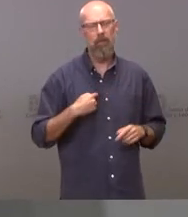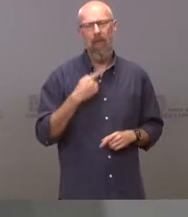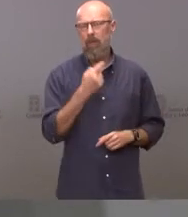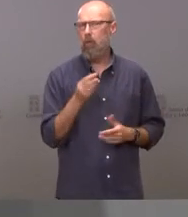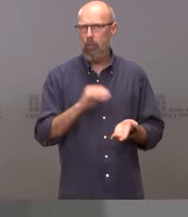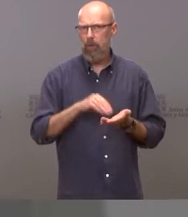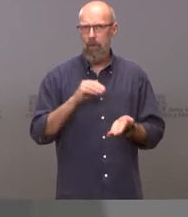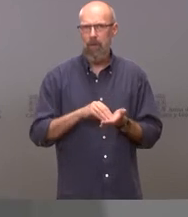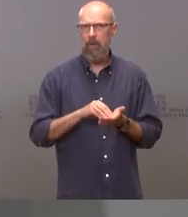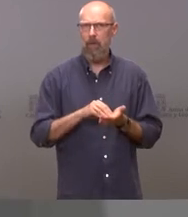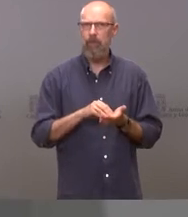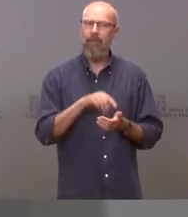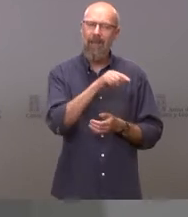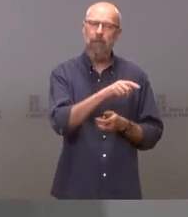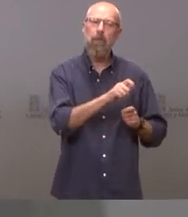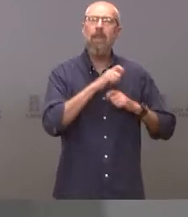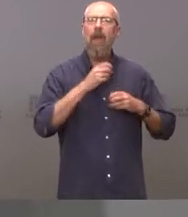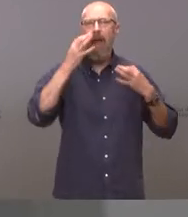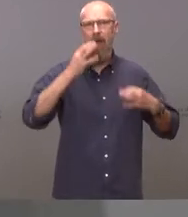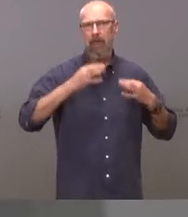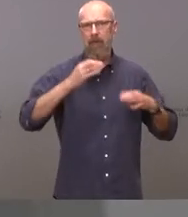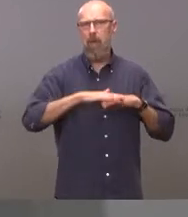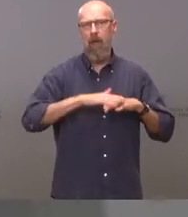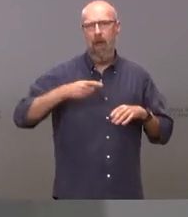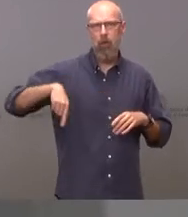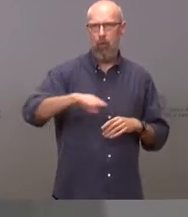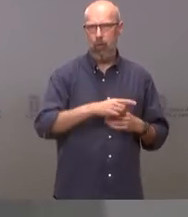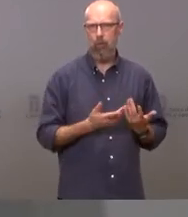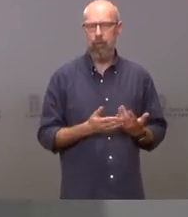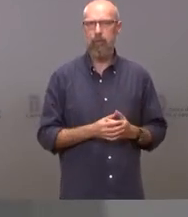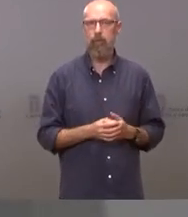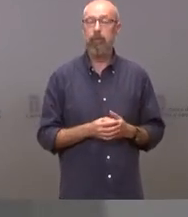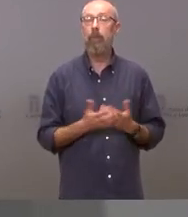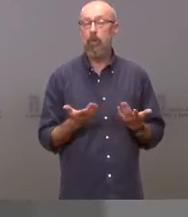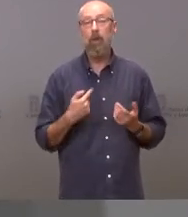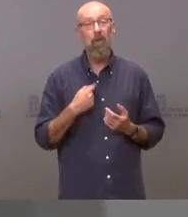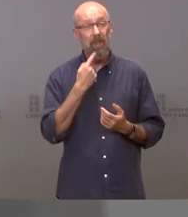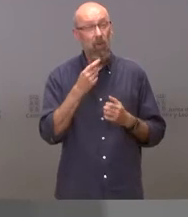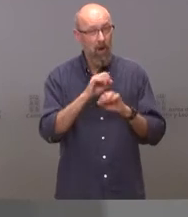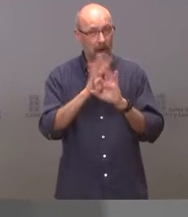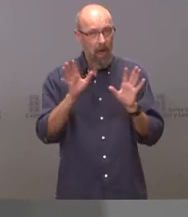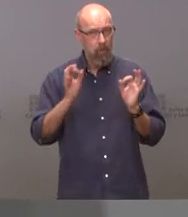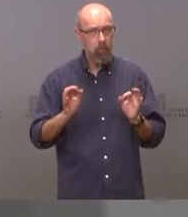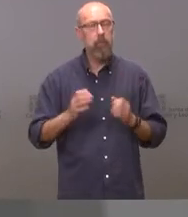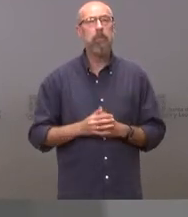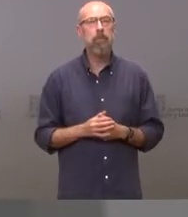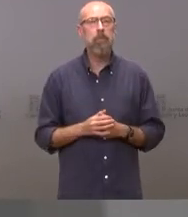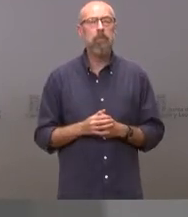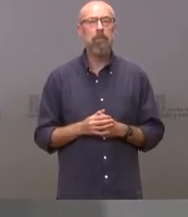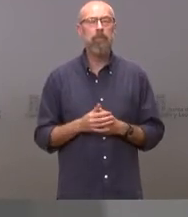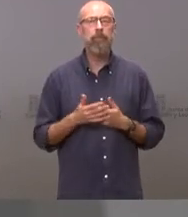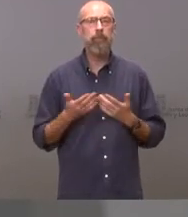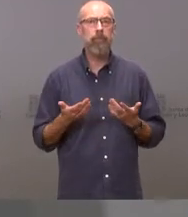es una garantía para todo el mundo pero quiero que quede bien claro no hay